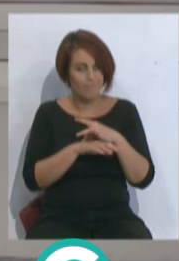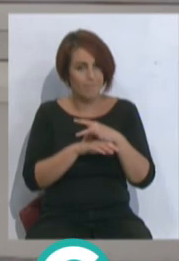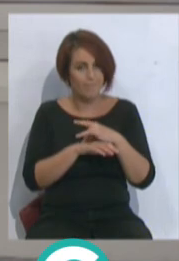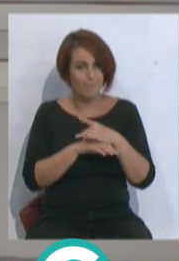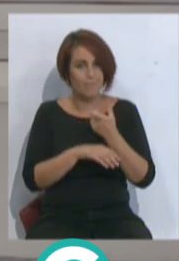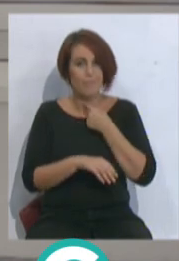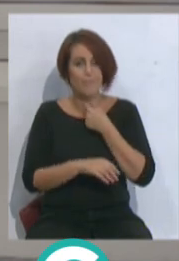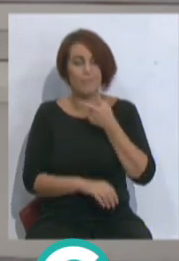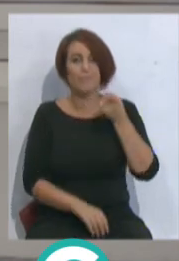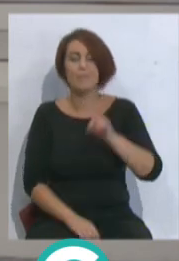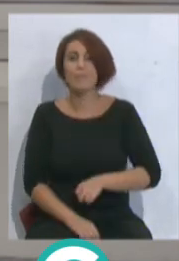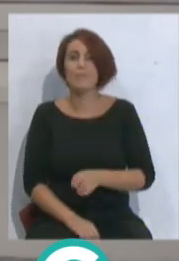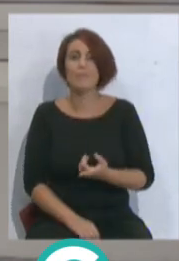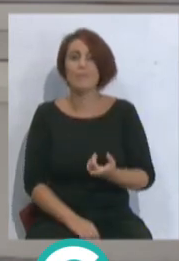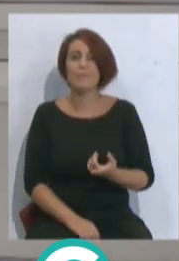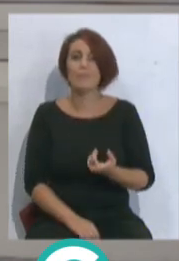me gustaría también